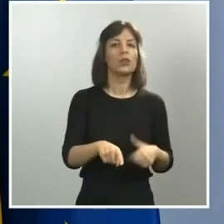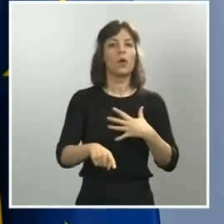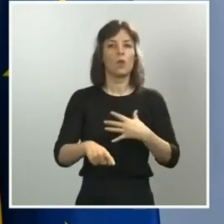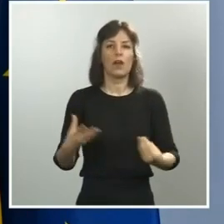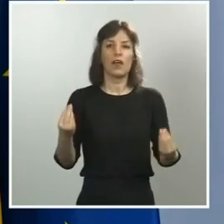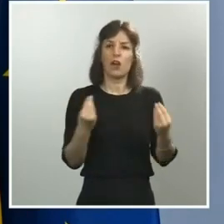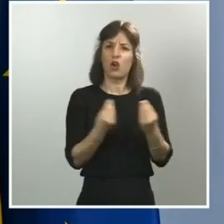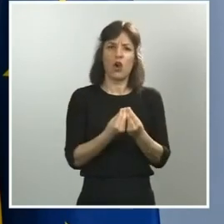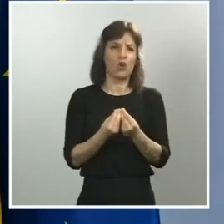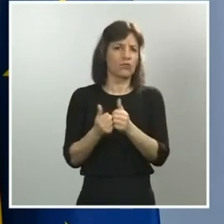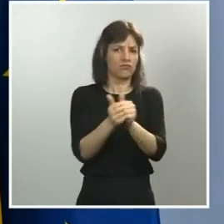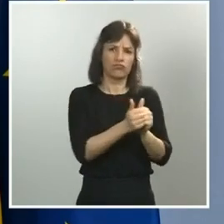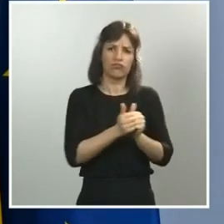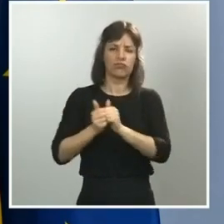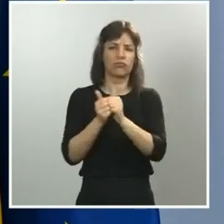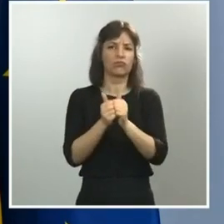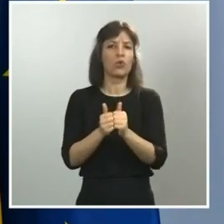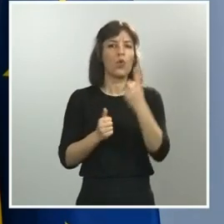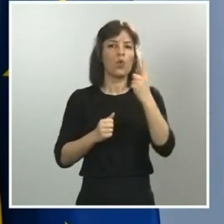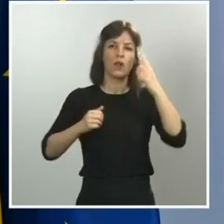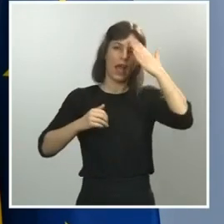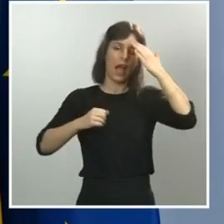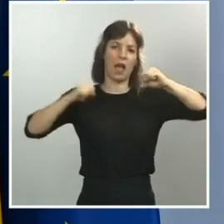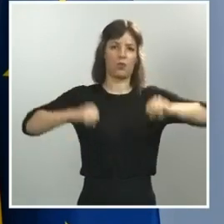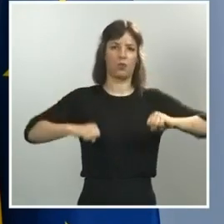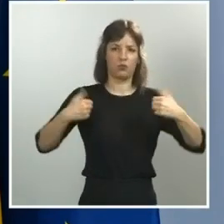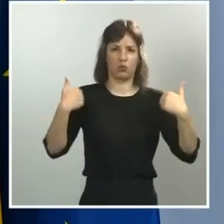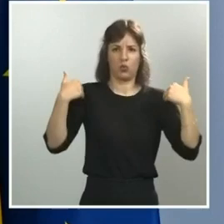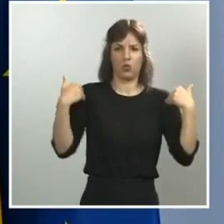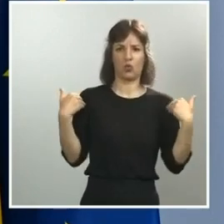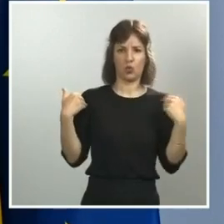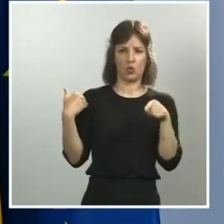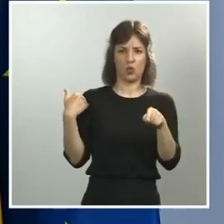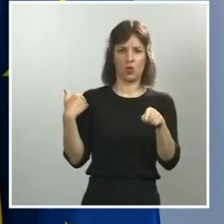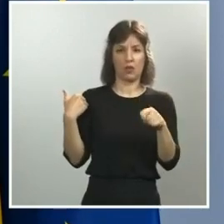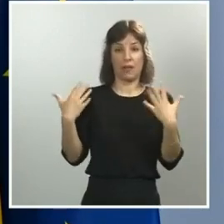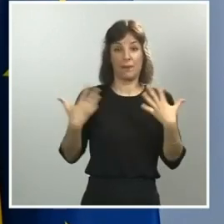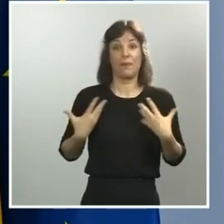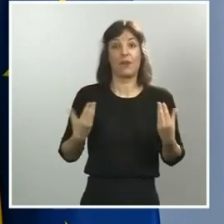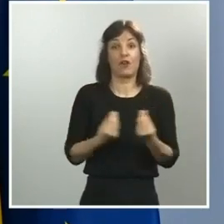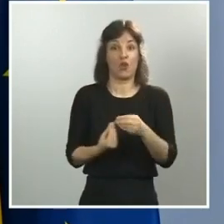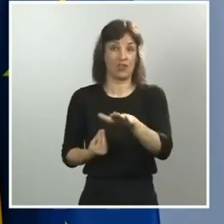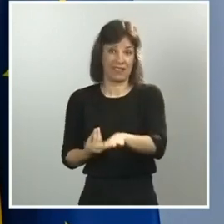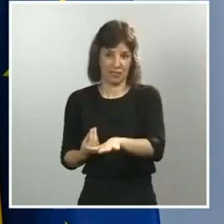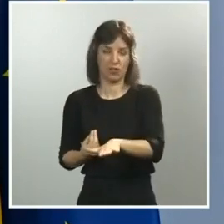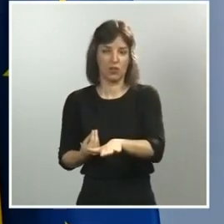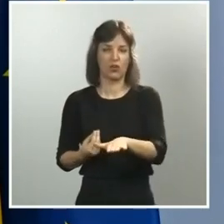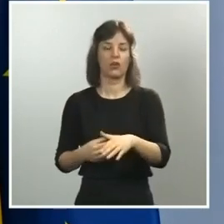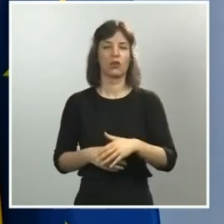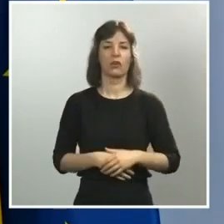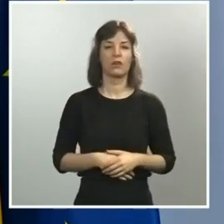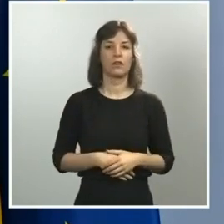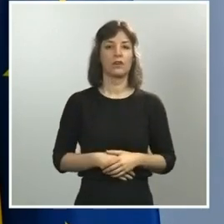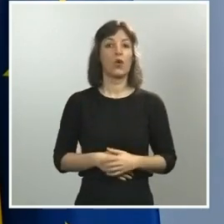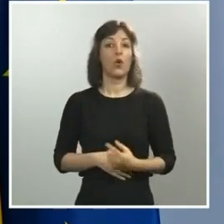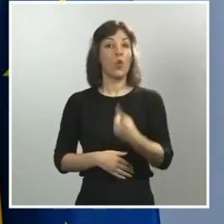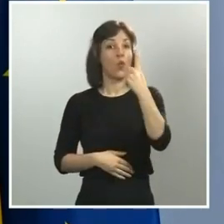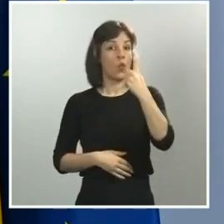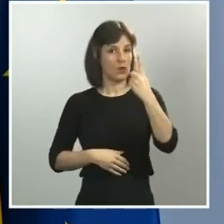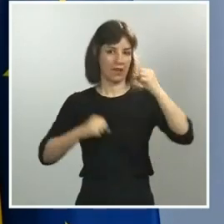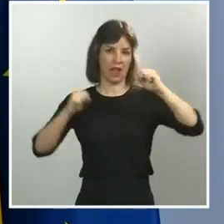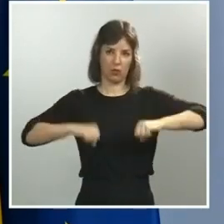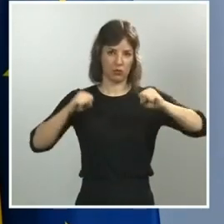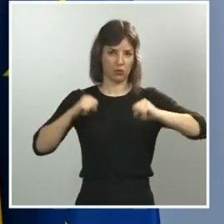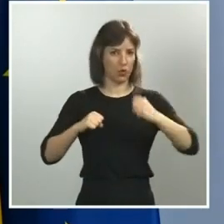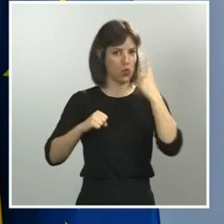momento por un adulto responsable que conviva con ellos. Se permitirá la salida de un adulto, insisto, que también puede